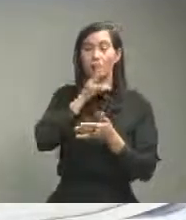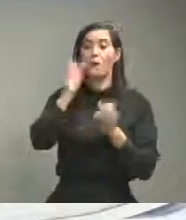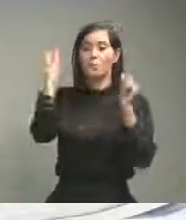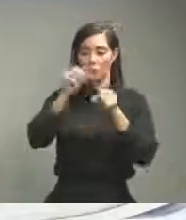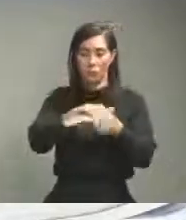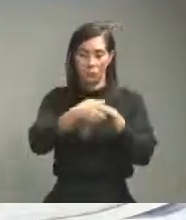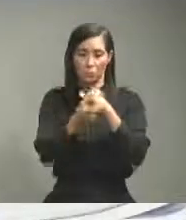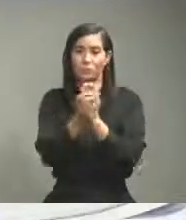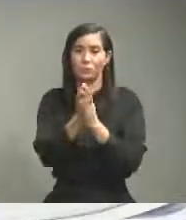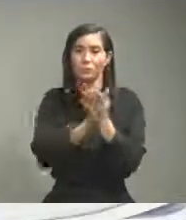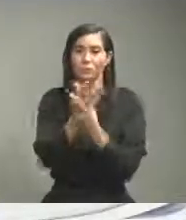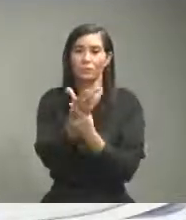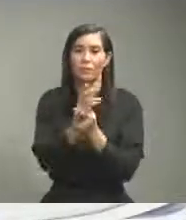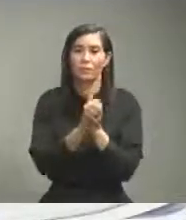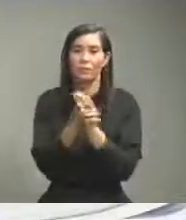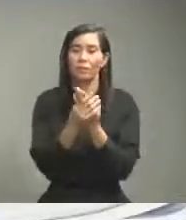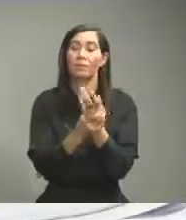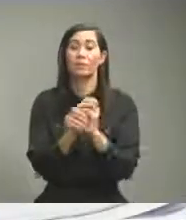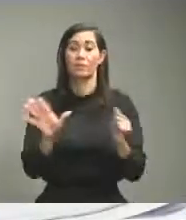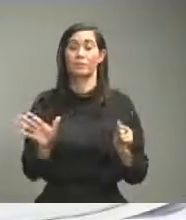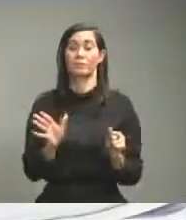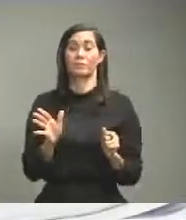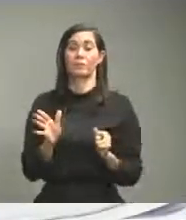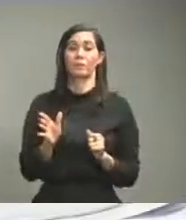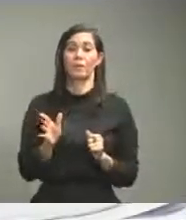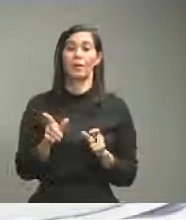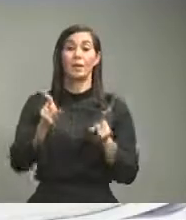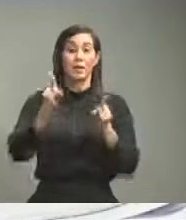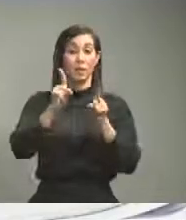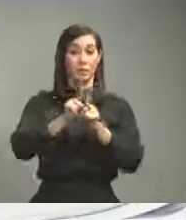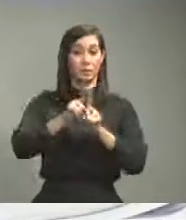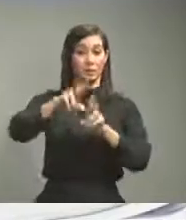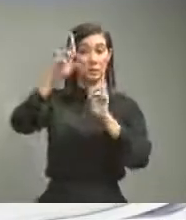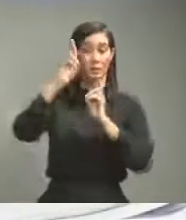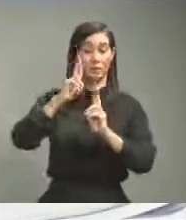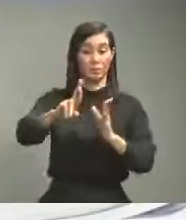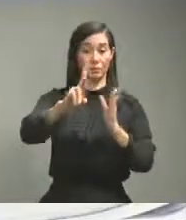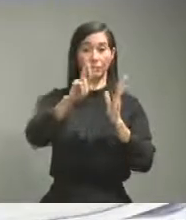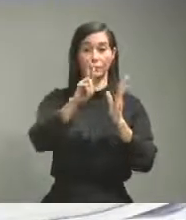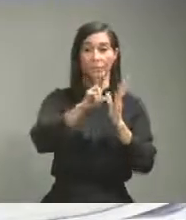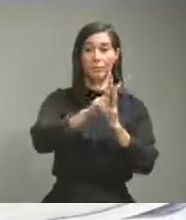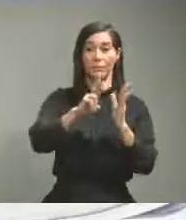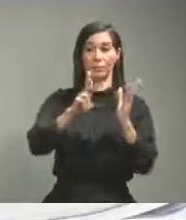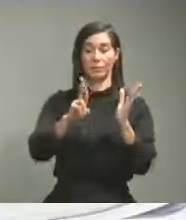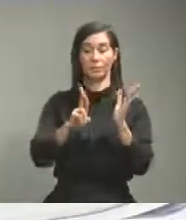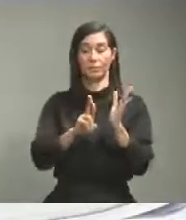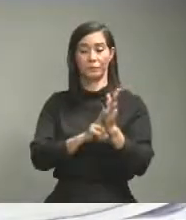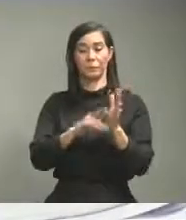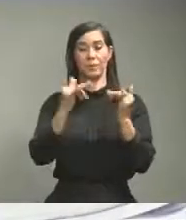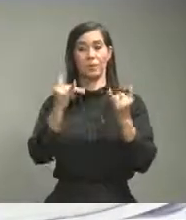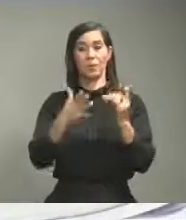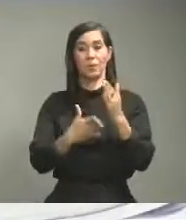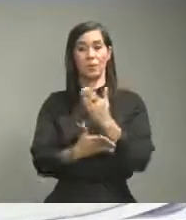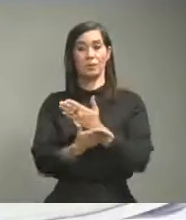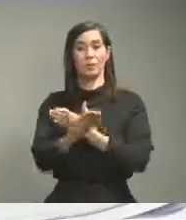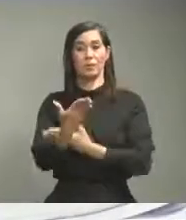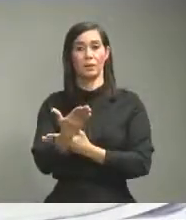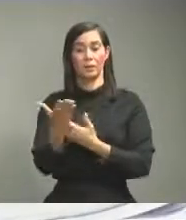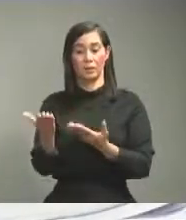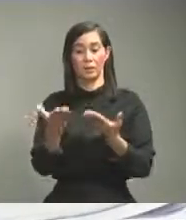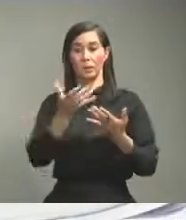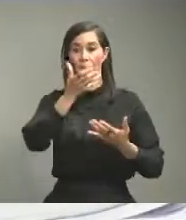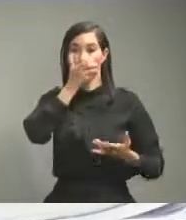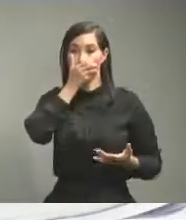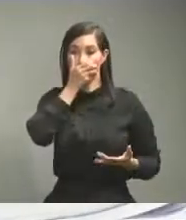lavarse las manos y si además cumple con la normativa que saldrá al mediodía de llevar su